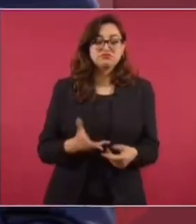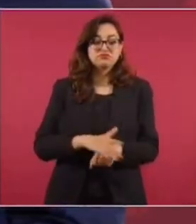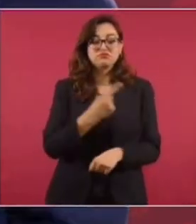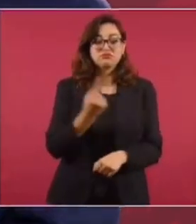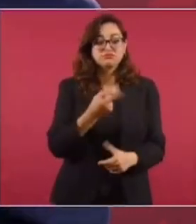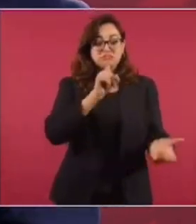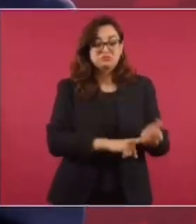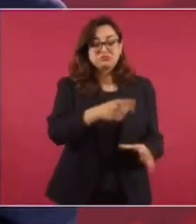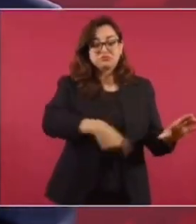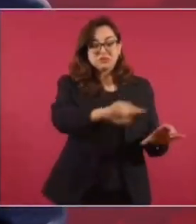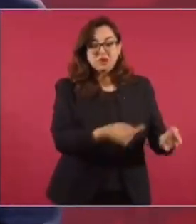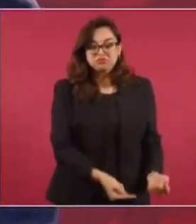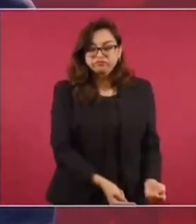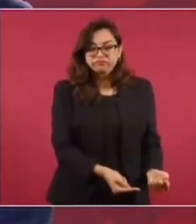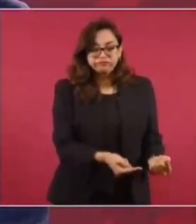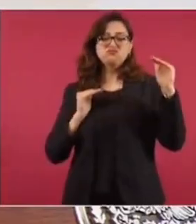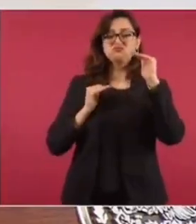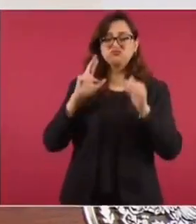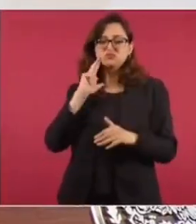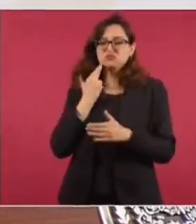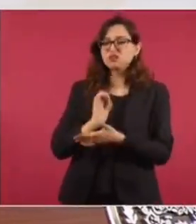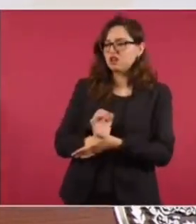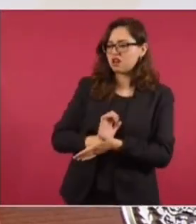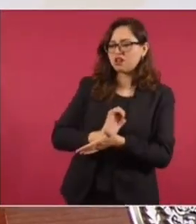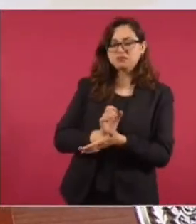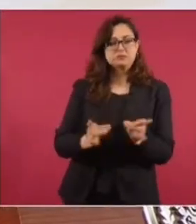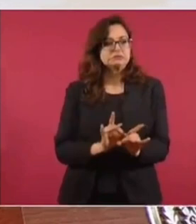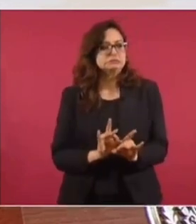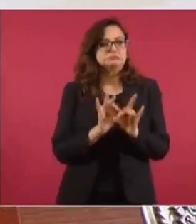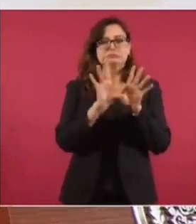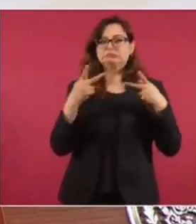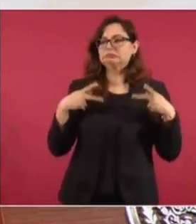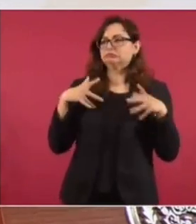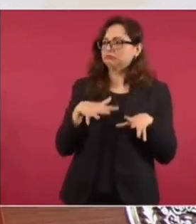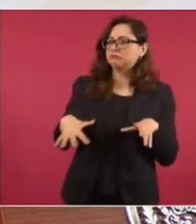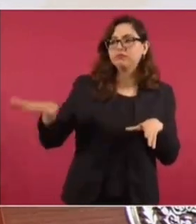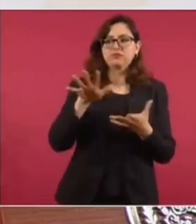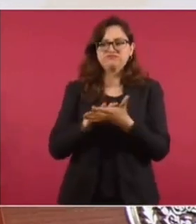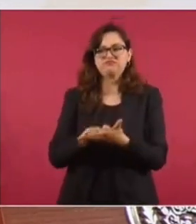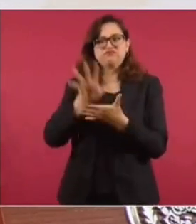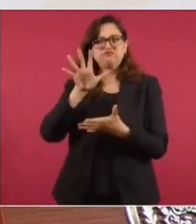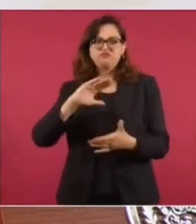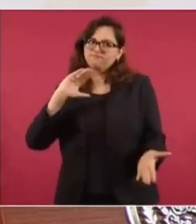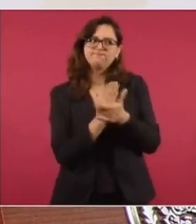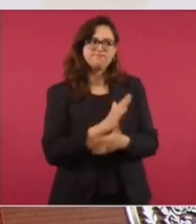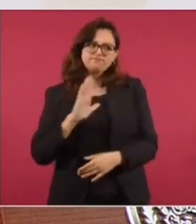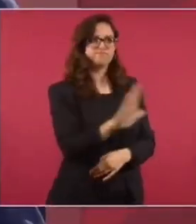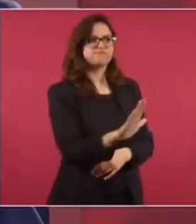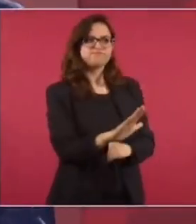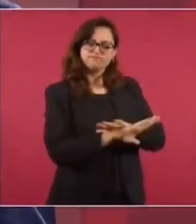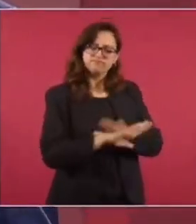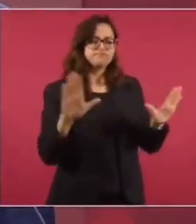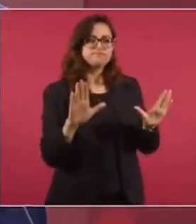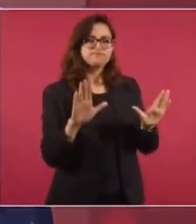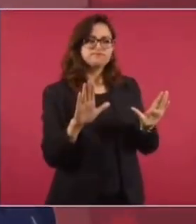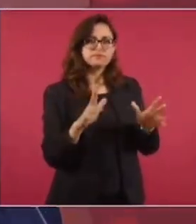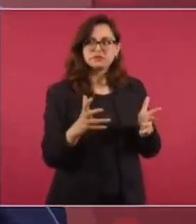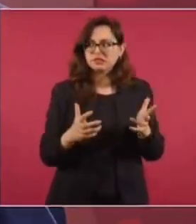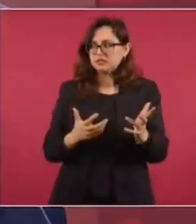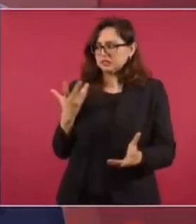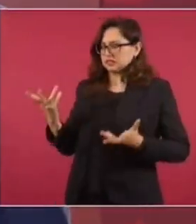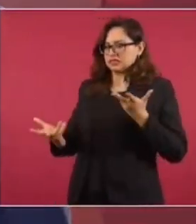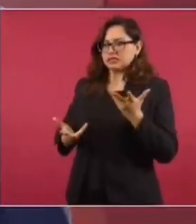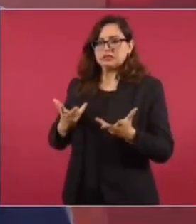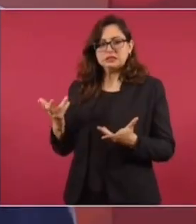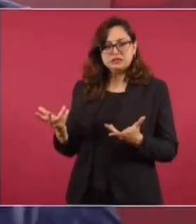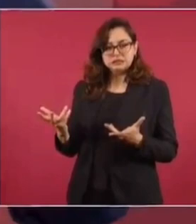clasista, racista, que de repente es cuestionada. Se piensa que si se llega a nivel de posgrado, de maestría, de